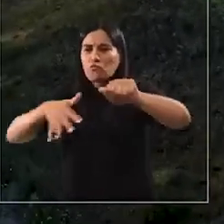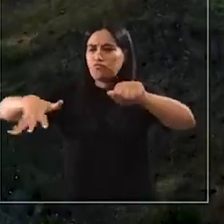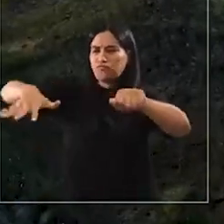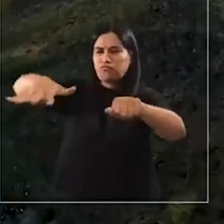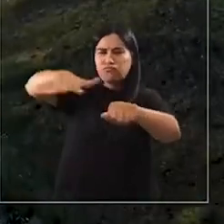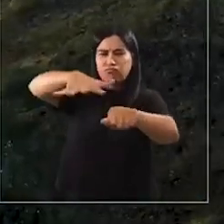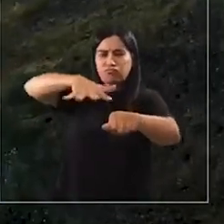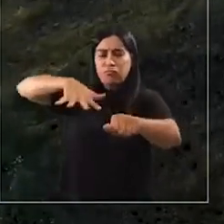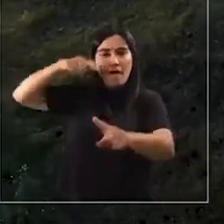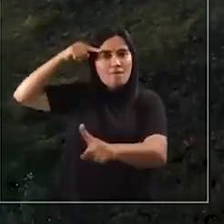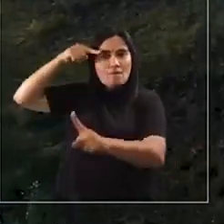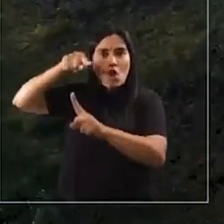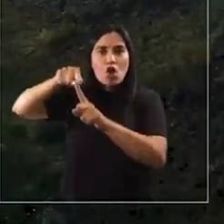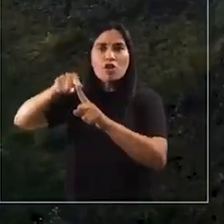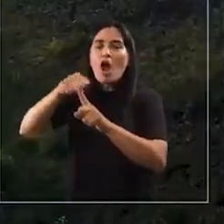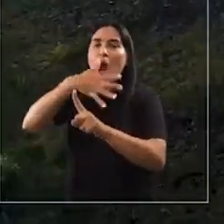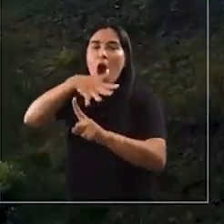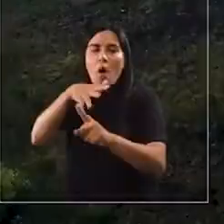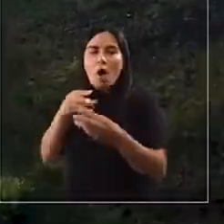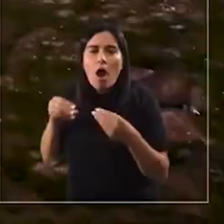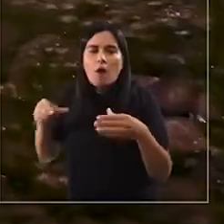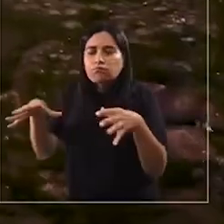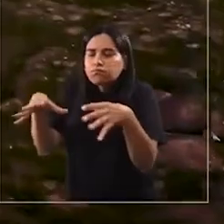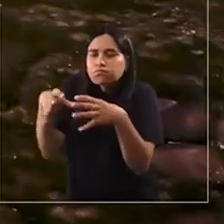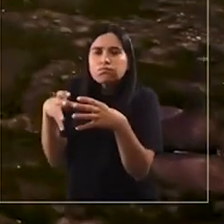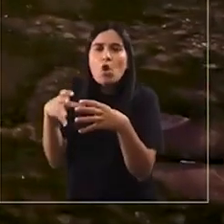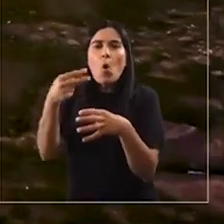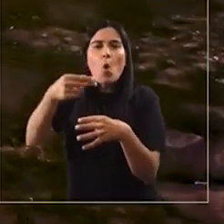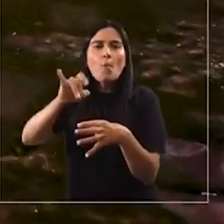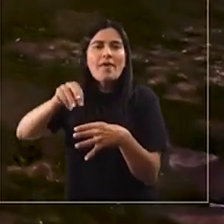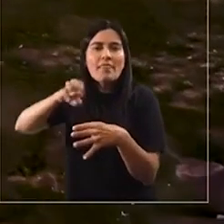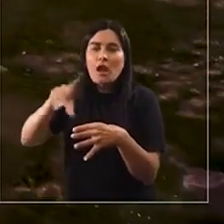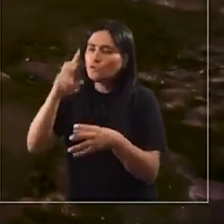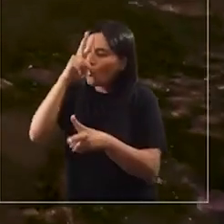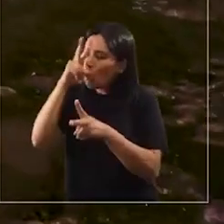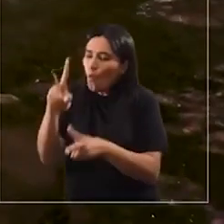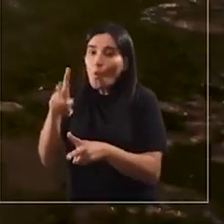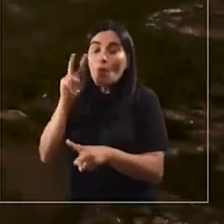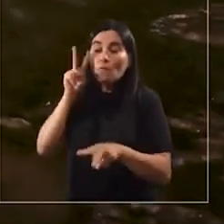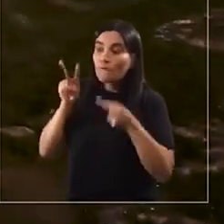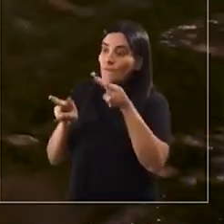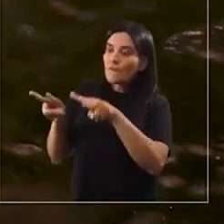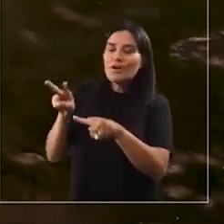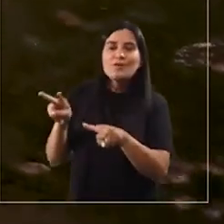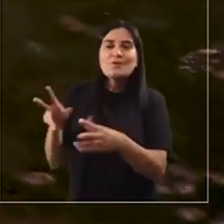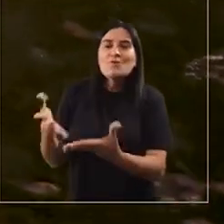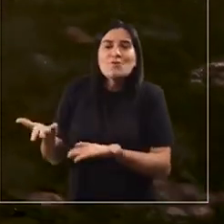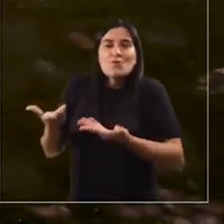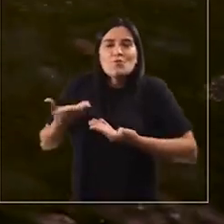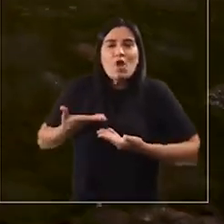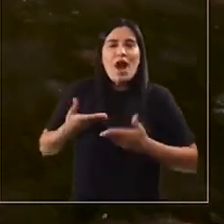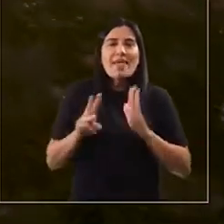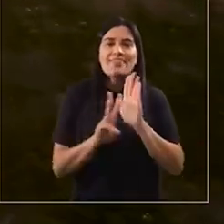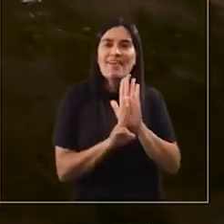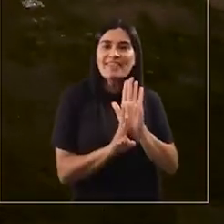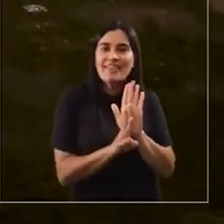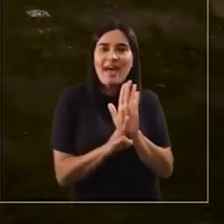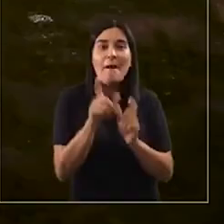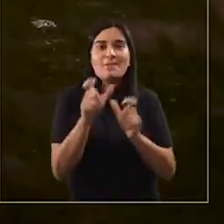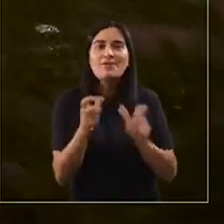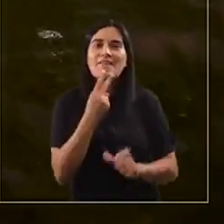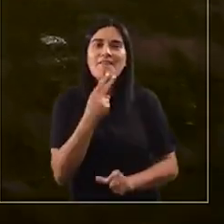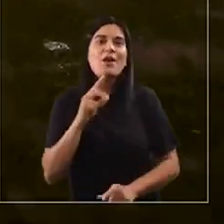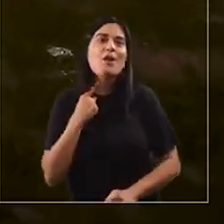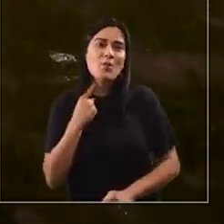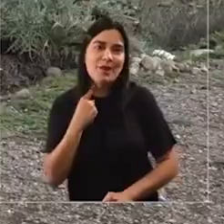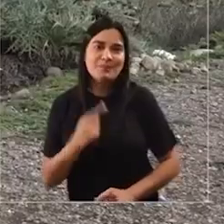que sea enfocado a los humedales. Los los humedales tienen un alto valor paisajístico y también le entregan identidad a los